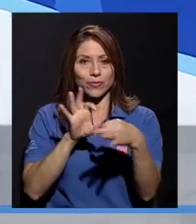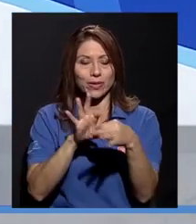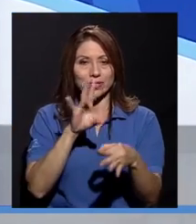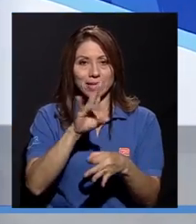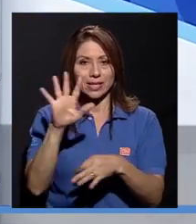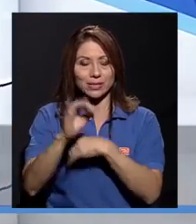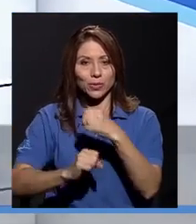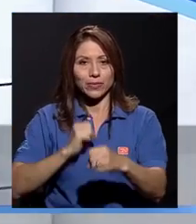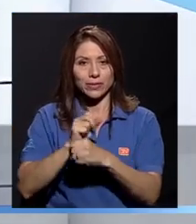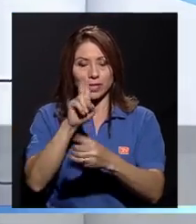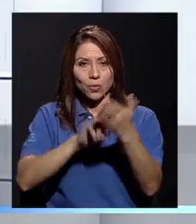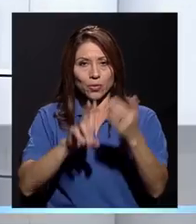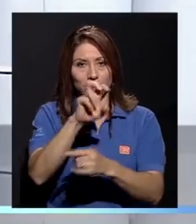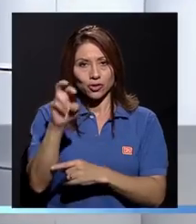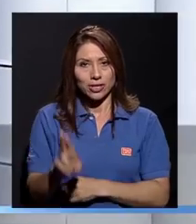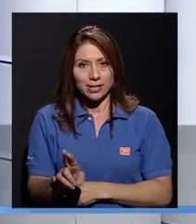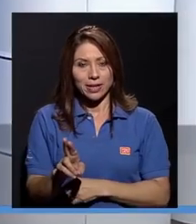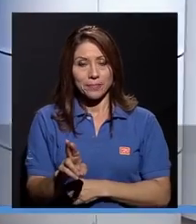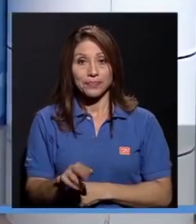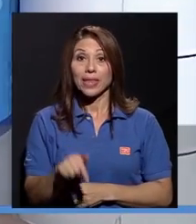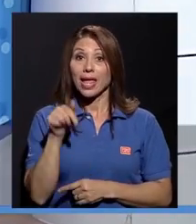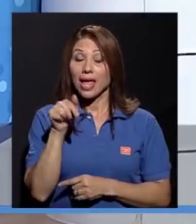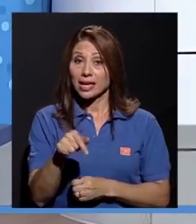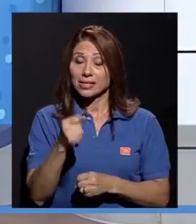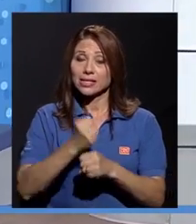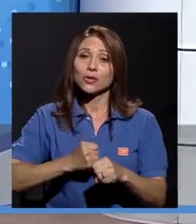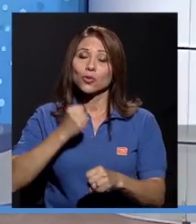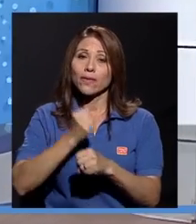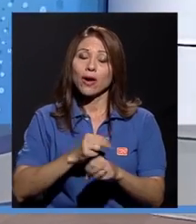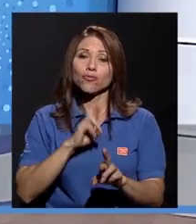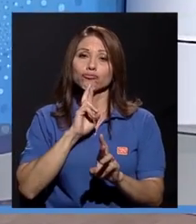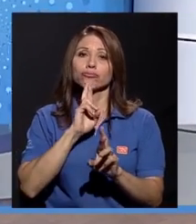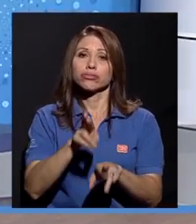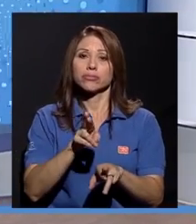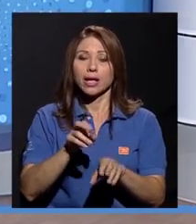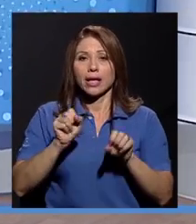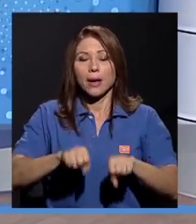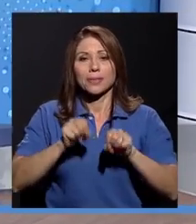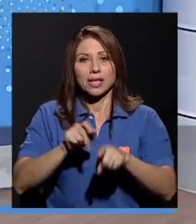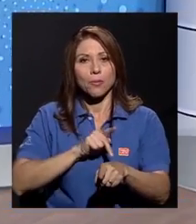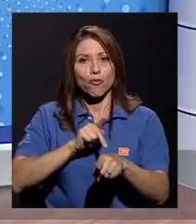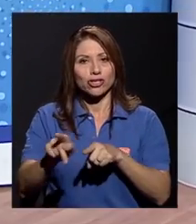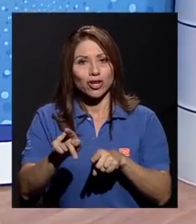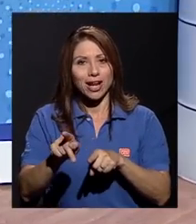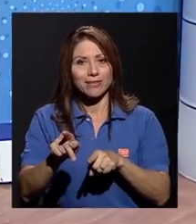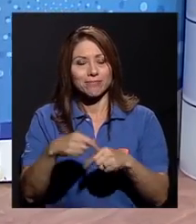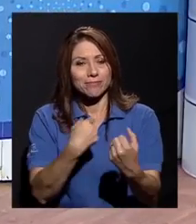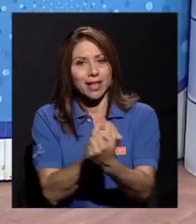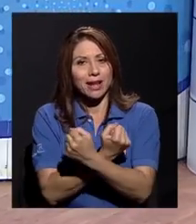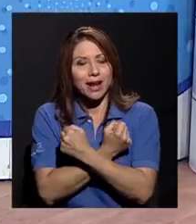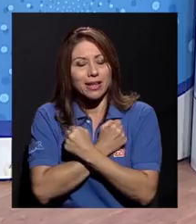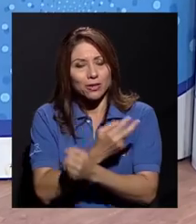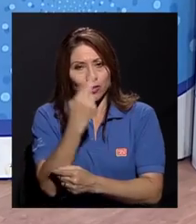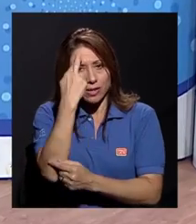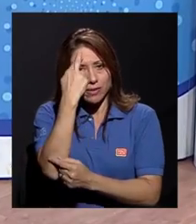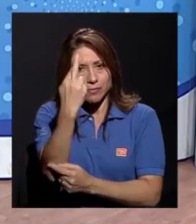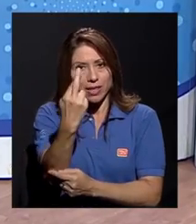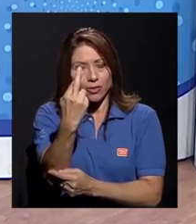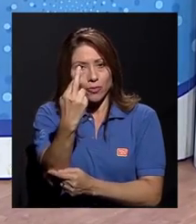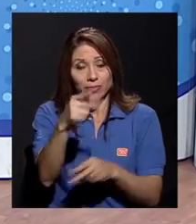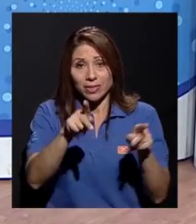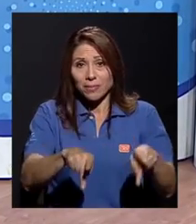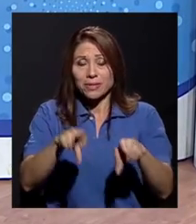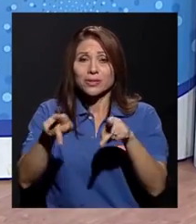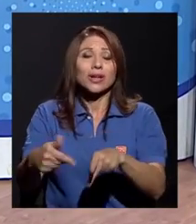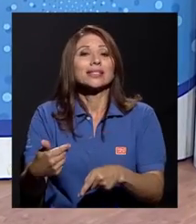de la Universidad de Costa Rica. Este ha sido un trabajo producto de la capacidad profesional, del cariño y del respeto de